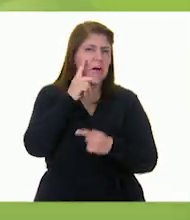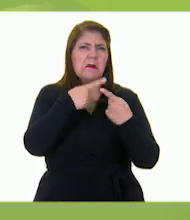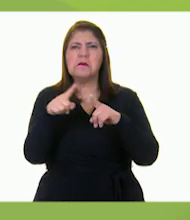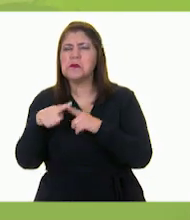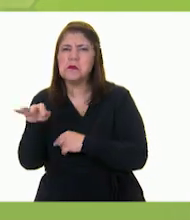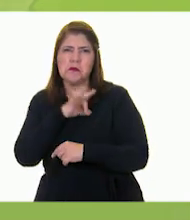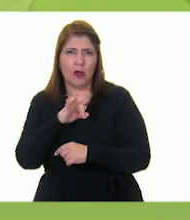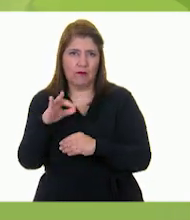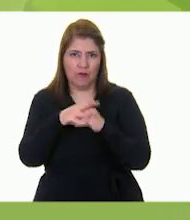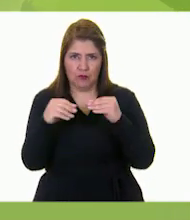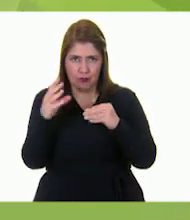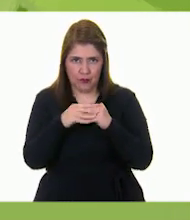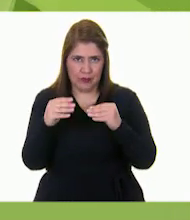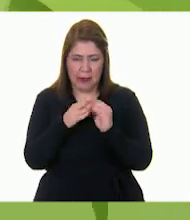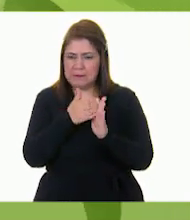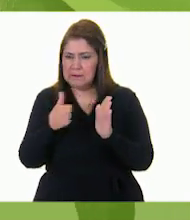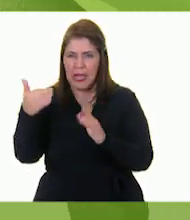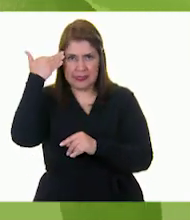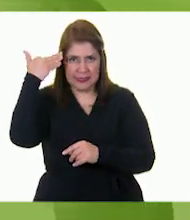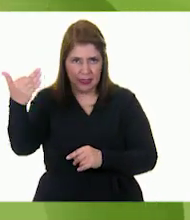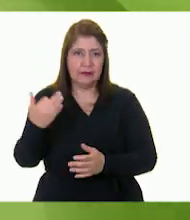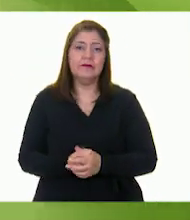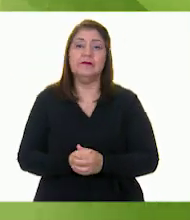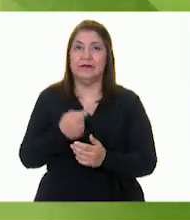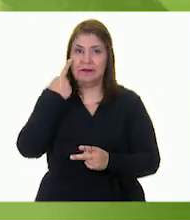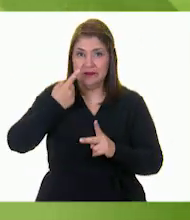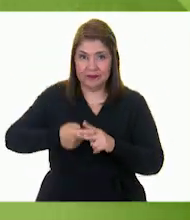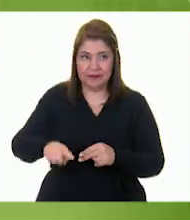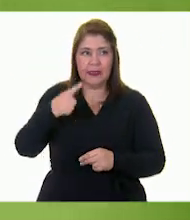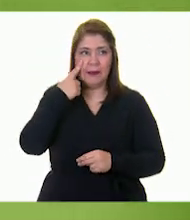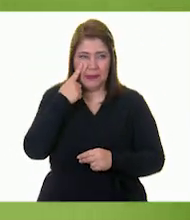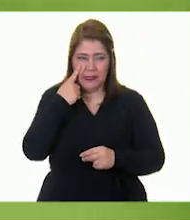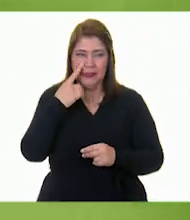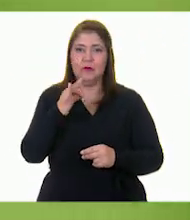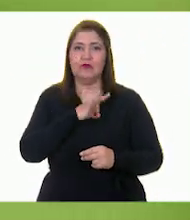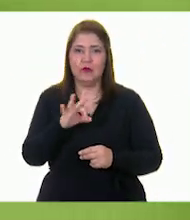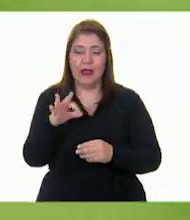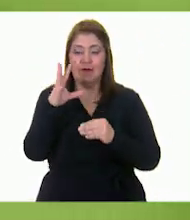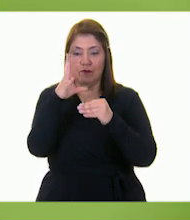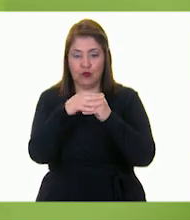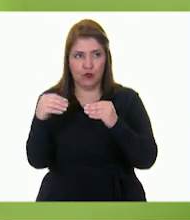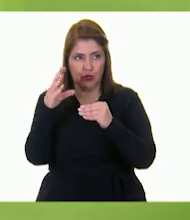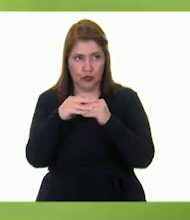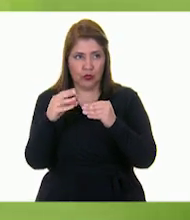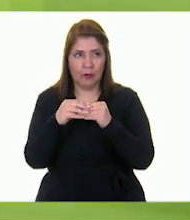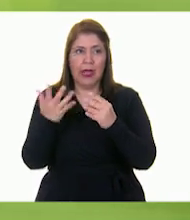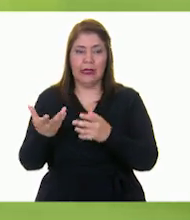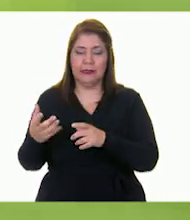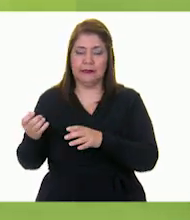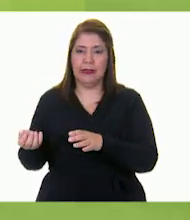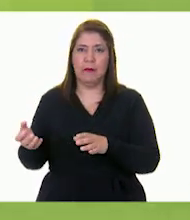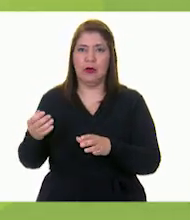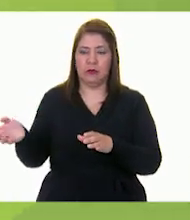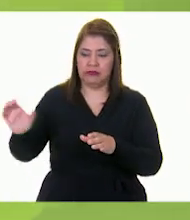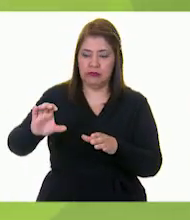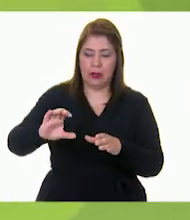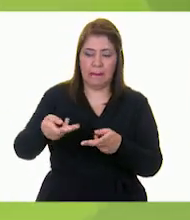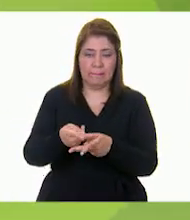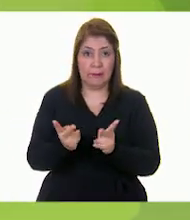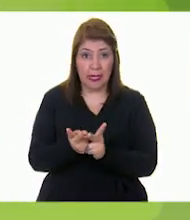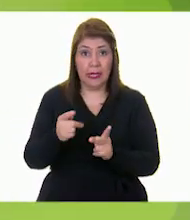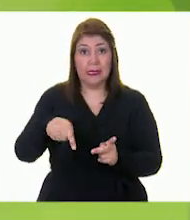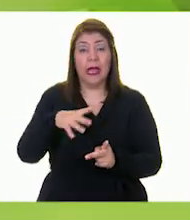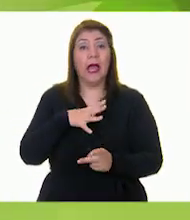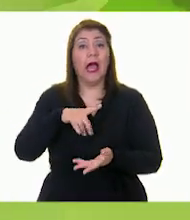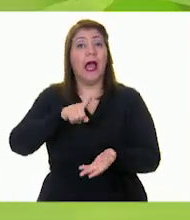¡Vamos a iniciar! Ahora vamos a poner las frutas en un plato. Las frutas contienen